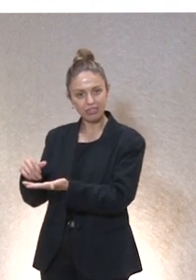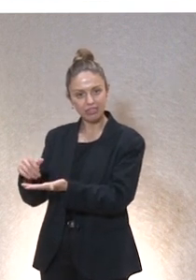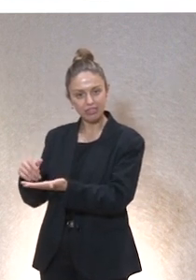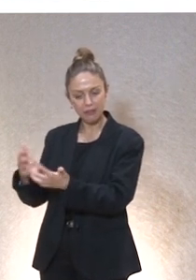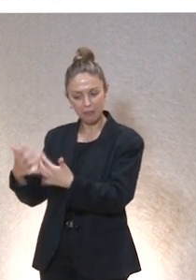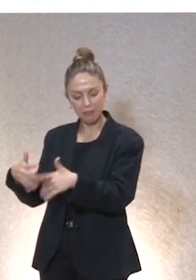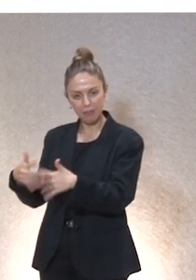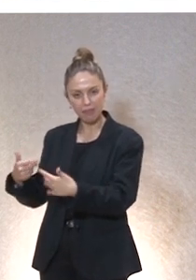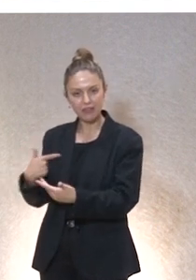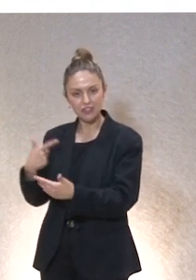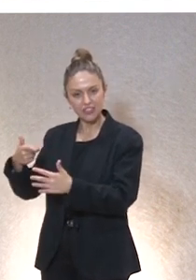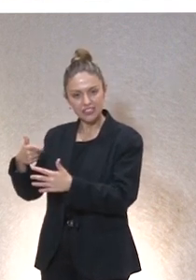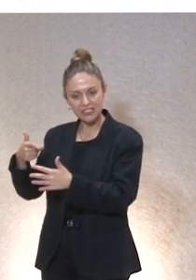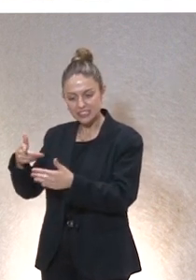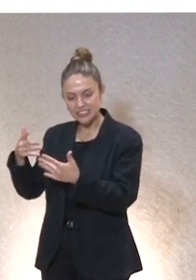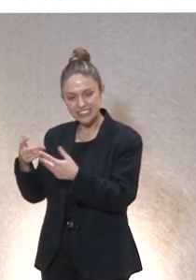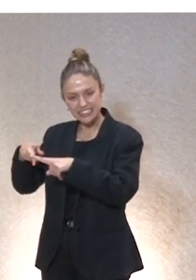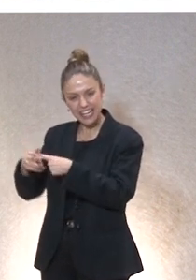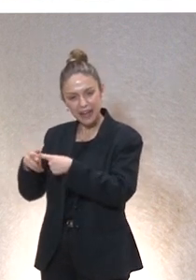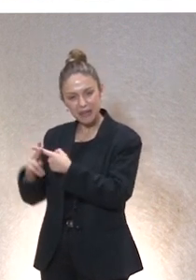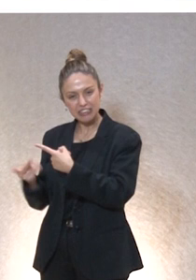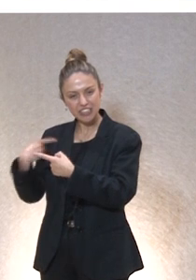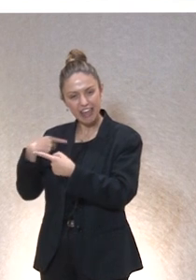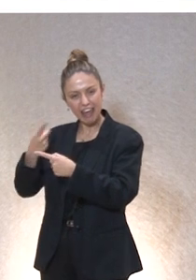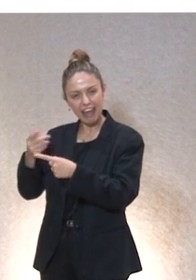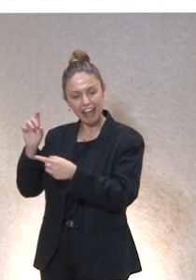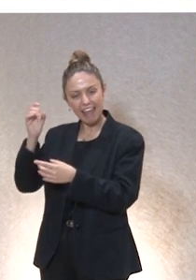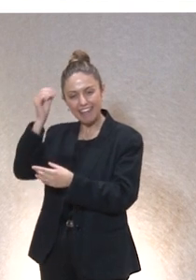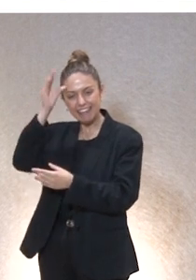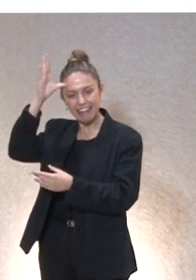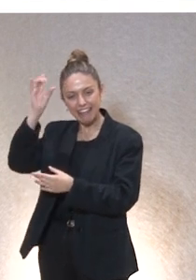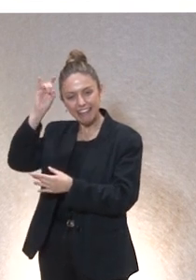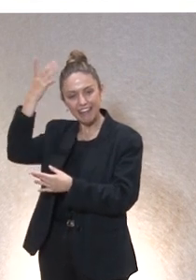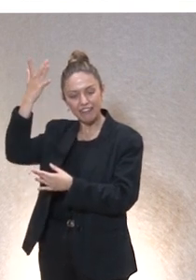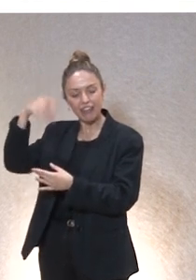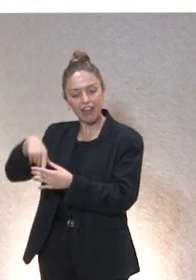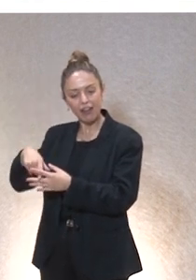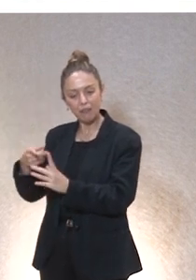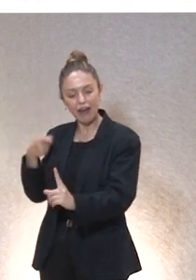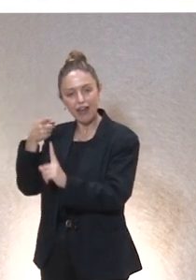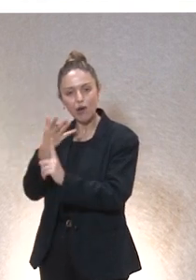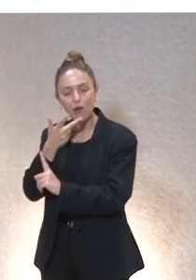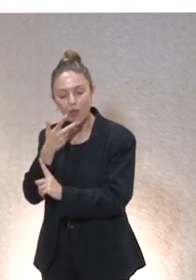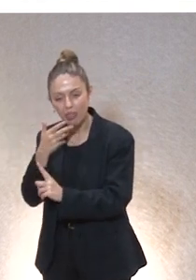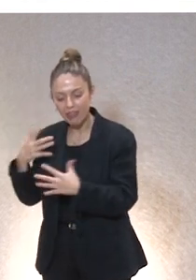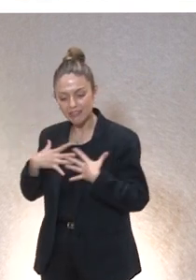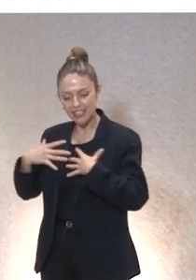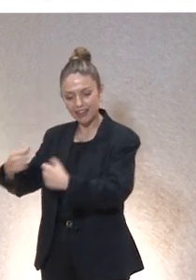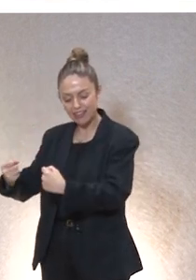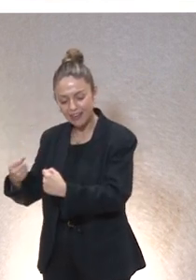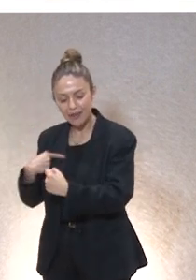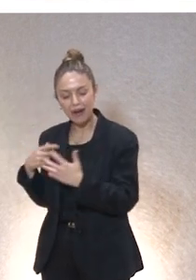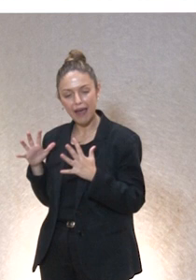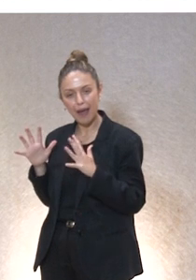nos metemos en el metaverso, cuando utilizamos herramientas de inteligencia artificial para conocer simulación sanitaria, para aprender